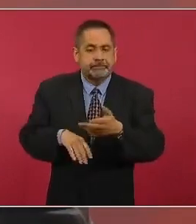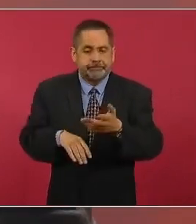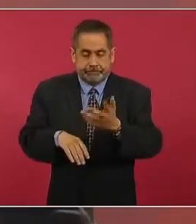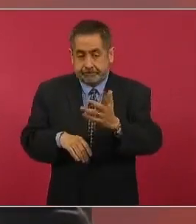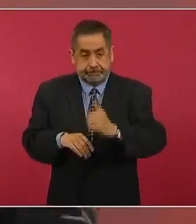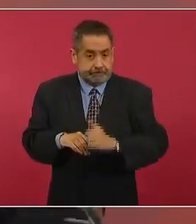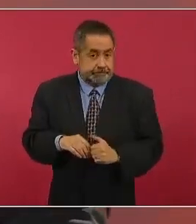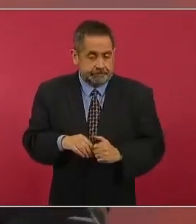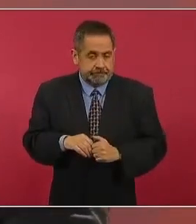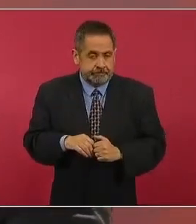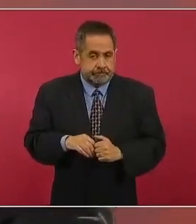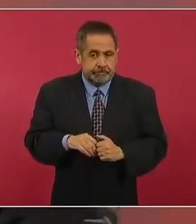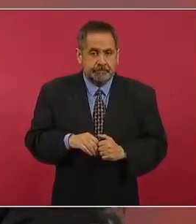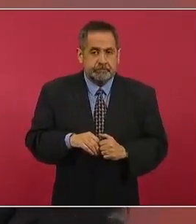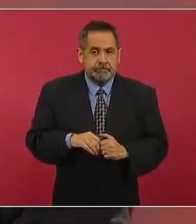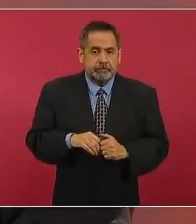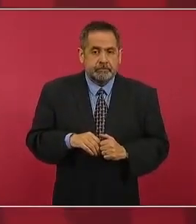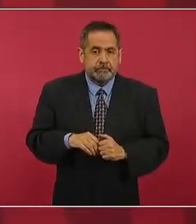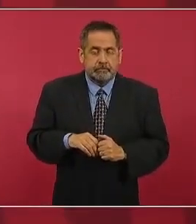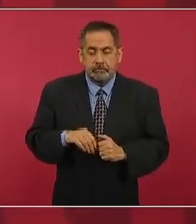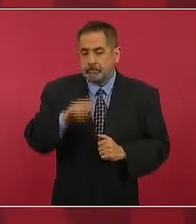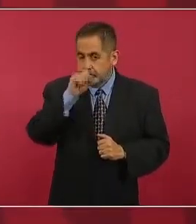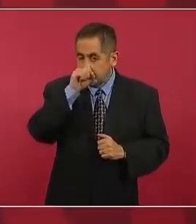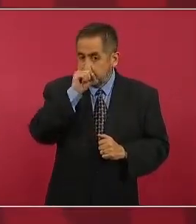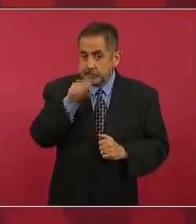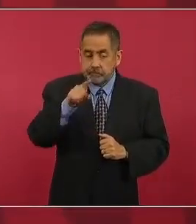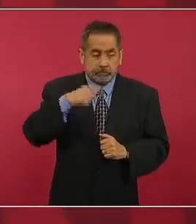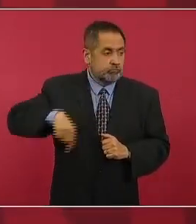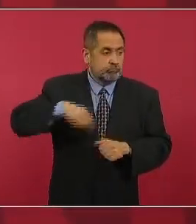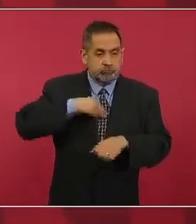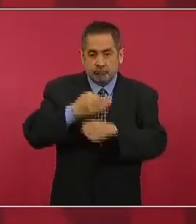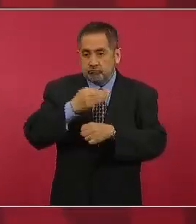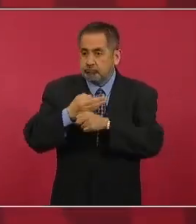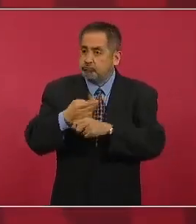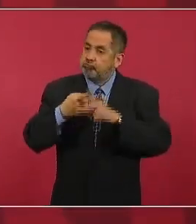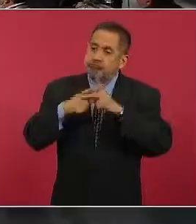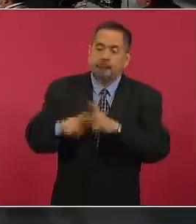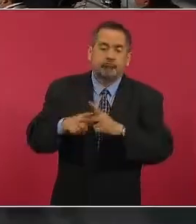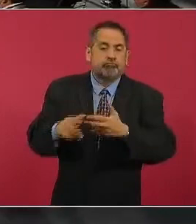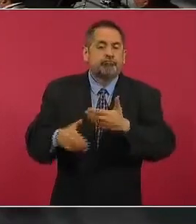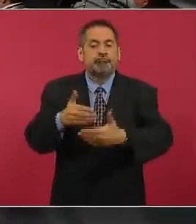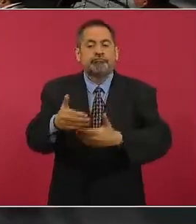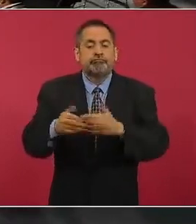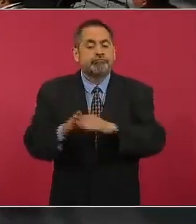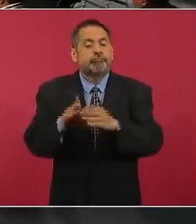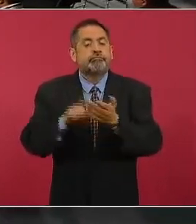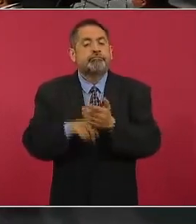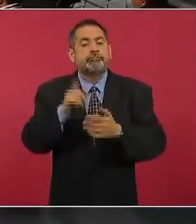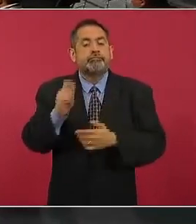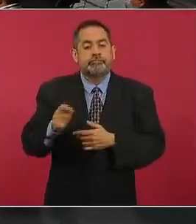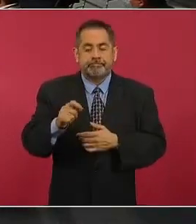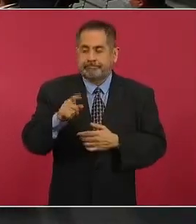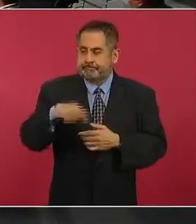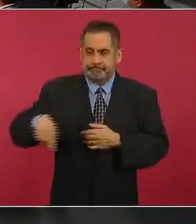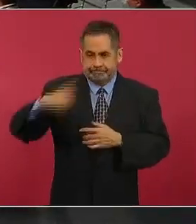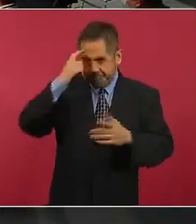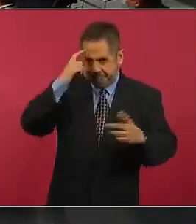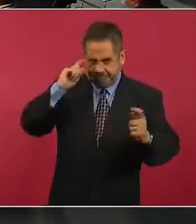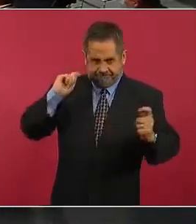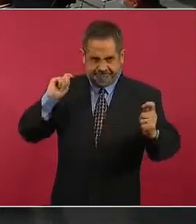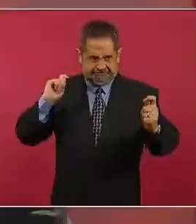Y esto que estamos iniciando que es un proceso de transformación